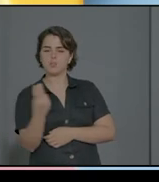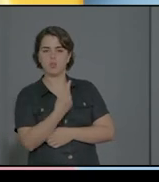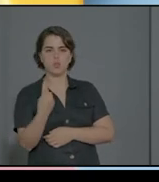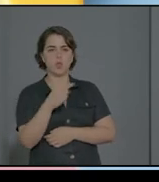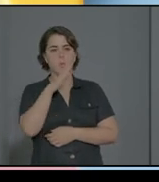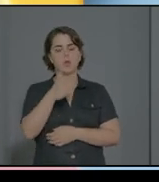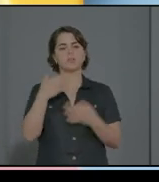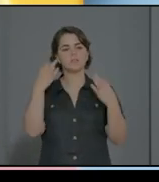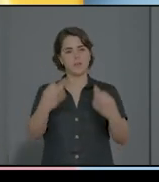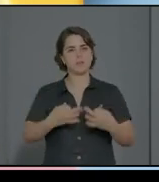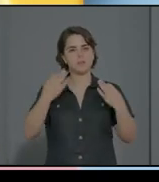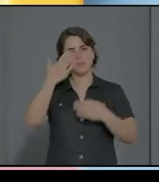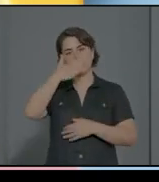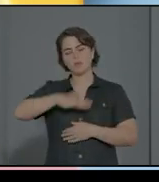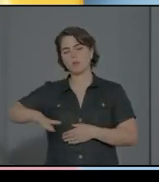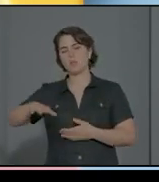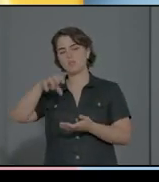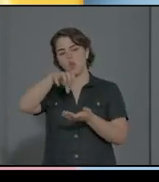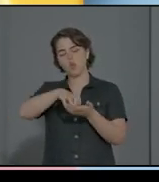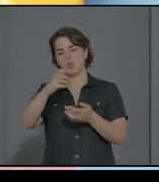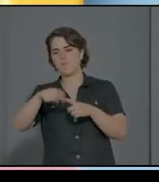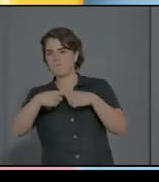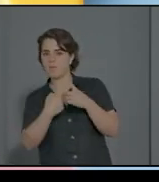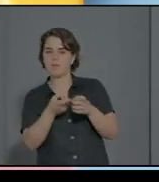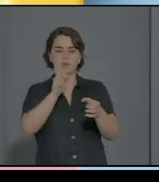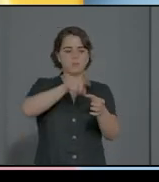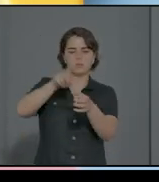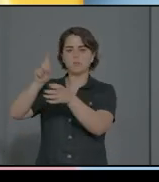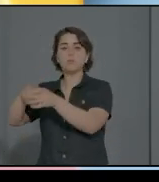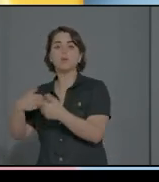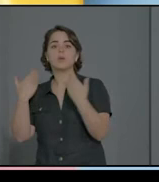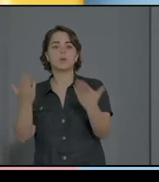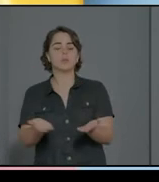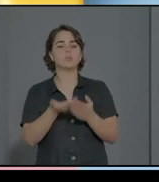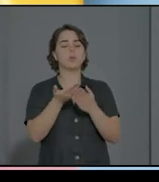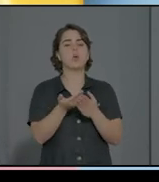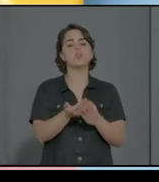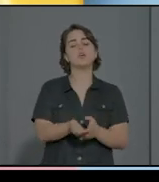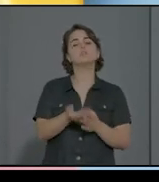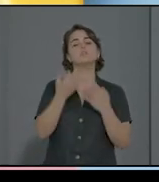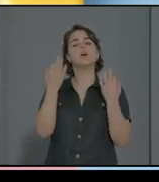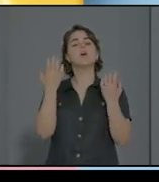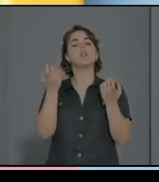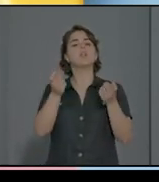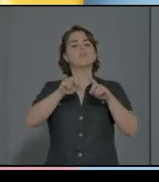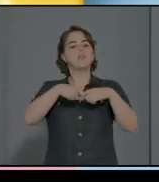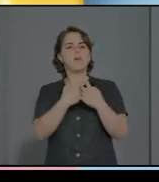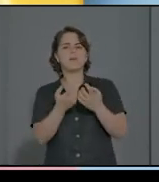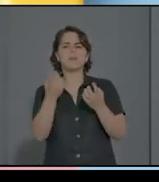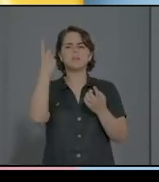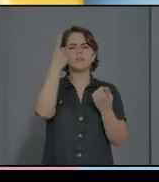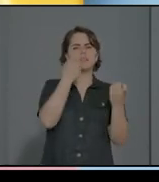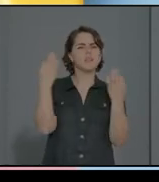en el colegio. Por lo tanto, los adultos de la escuela en la familia tienen que saber interactuar con los niños. Y luego tenemos los